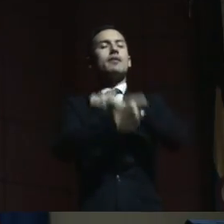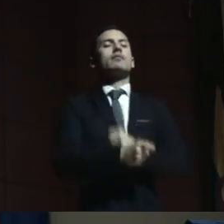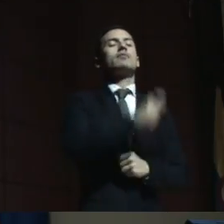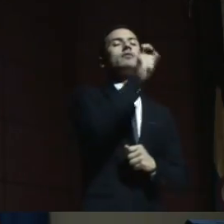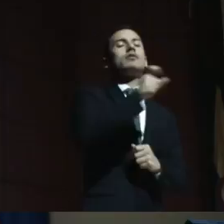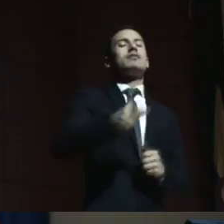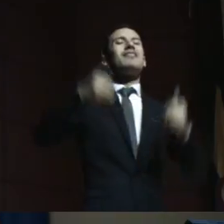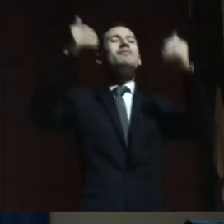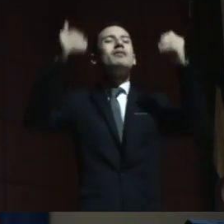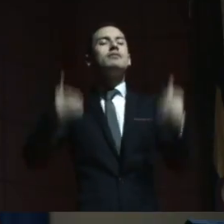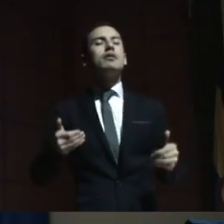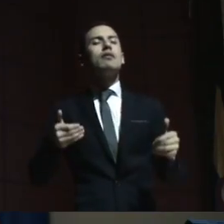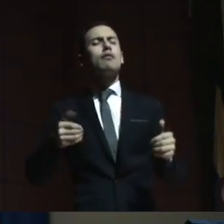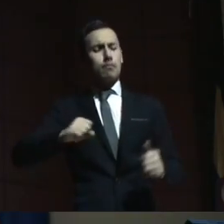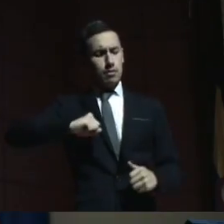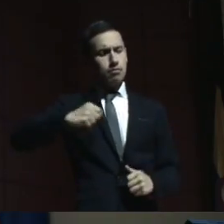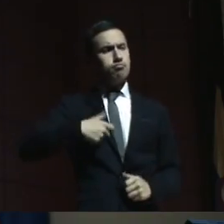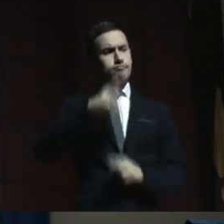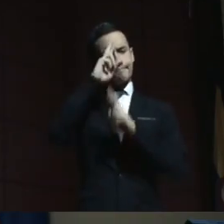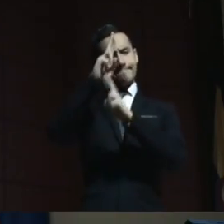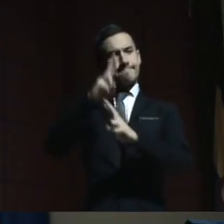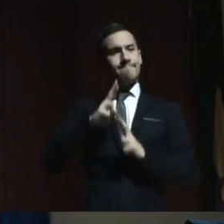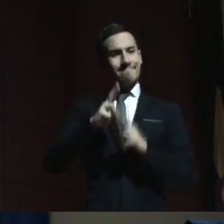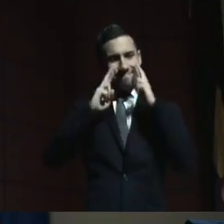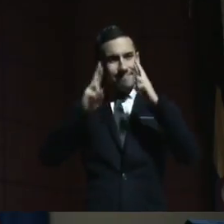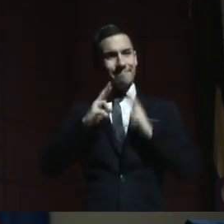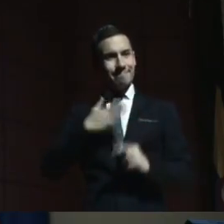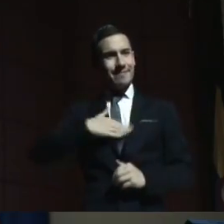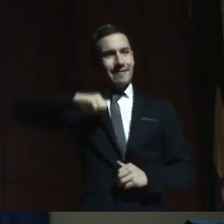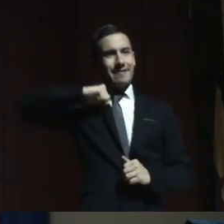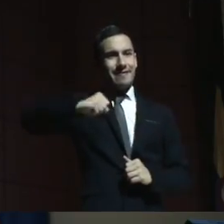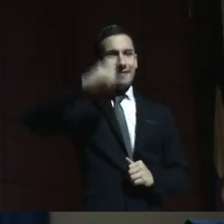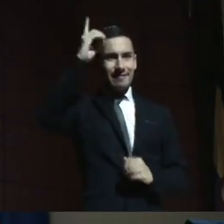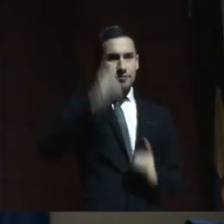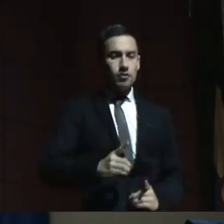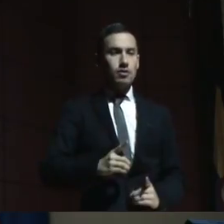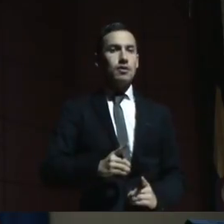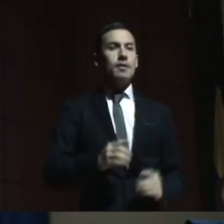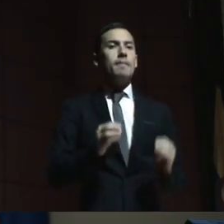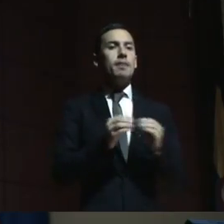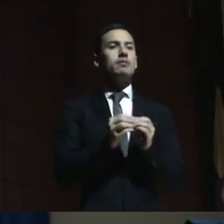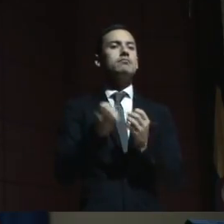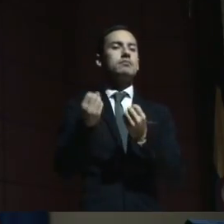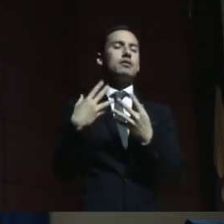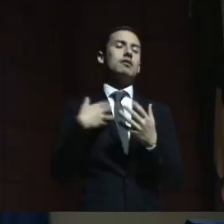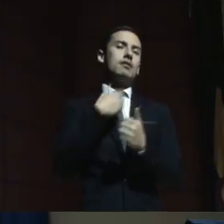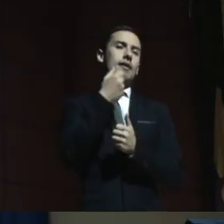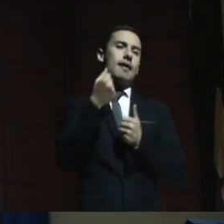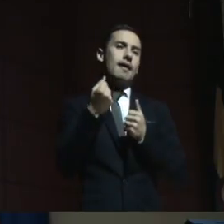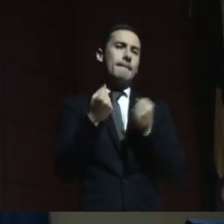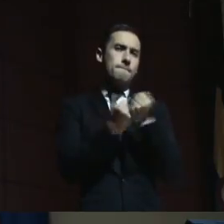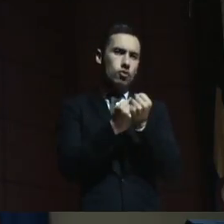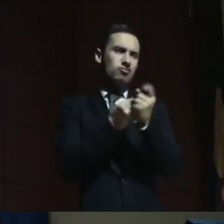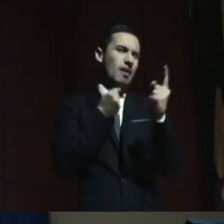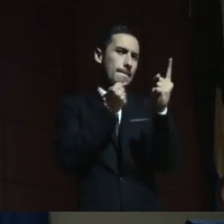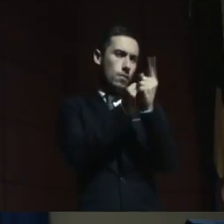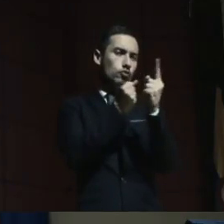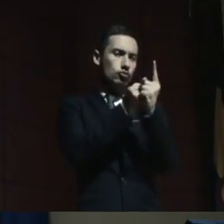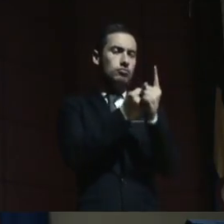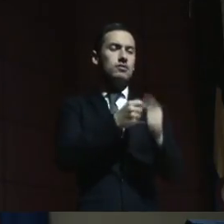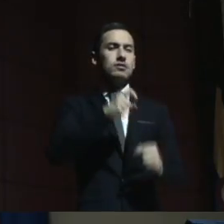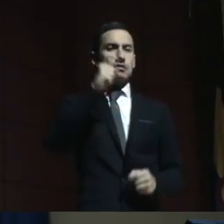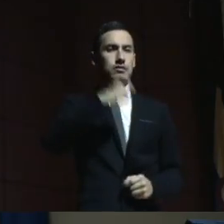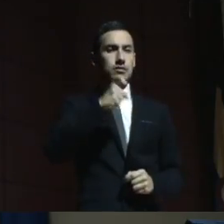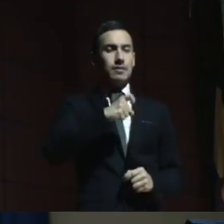discapacidad tienen derecho a que se reconozca su capacidad de decidir y que se les brinden los apoyos que sean necesarios,